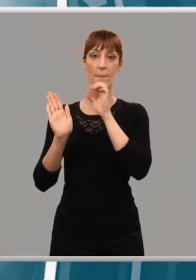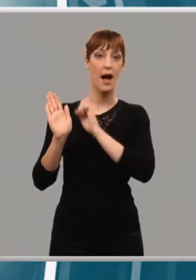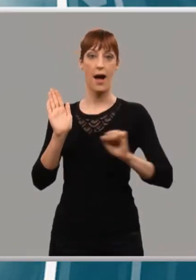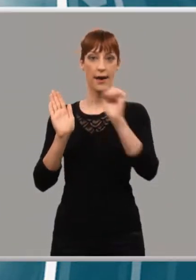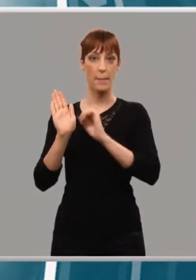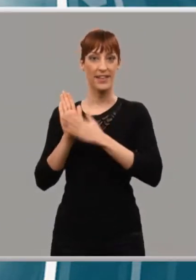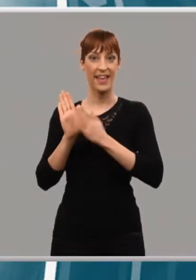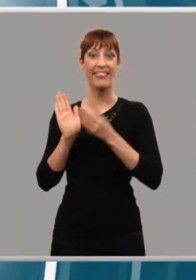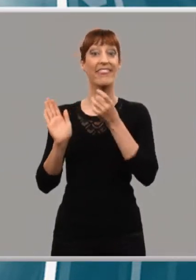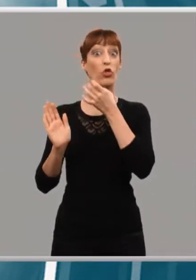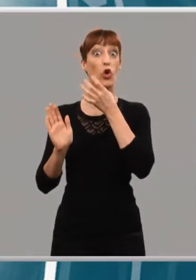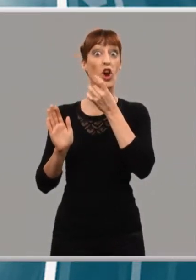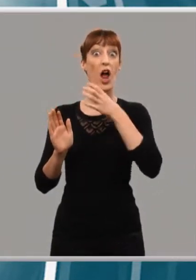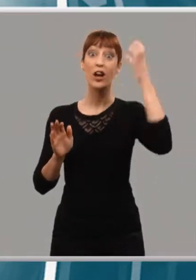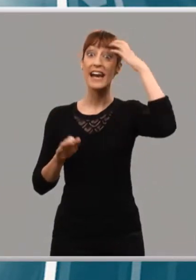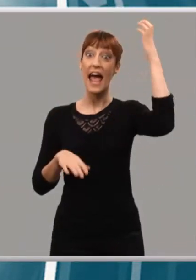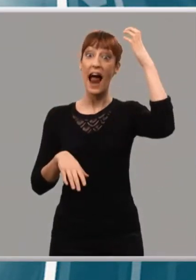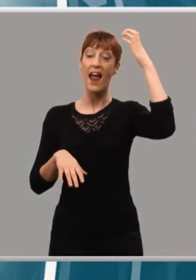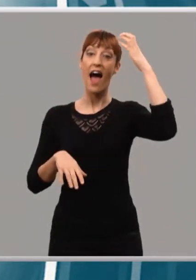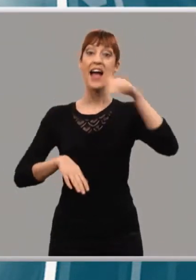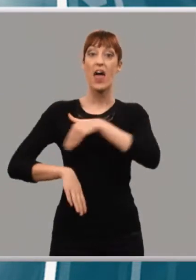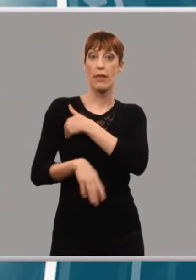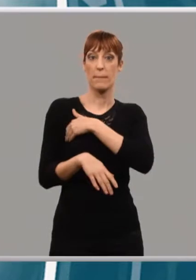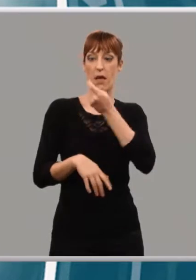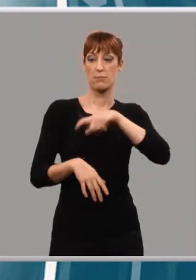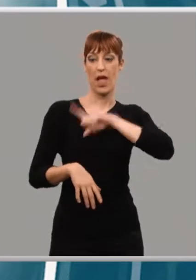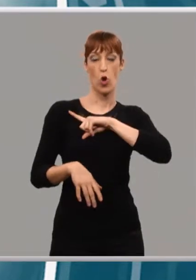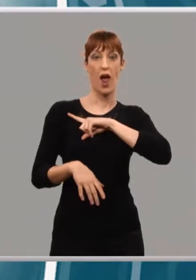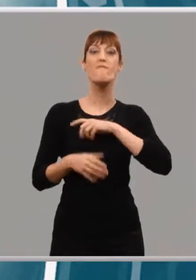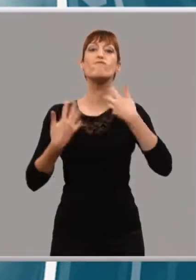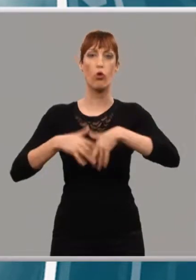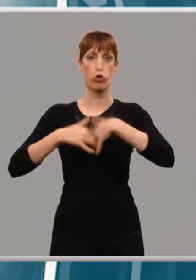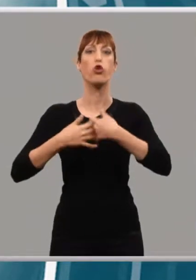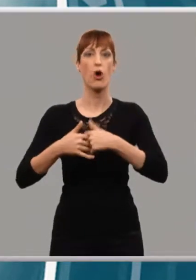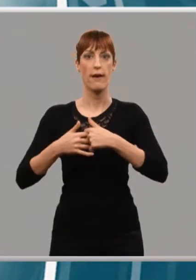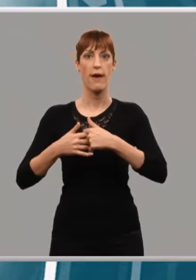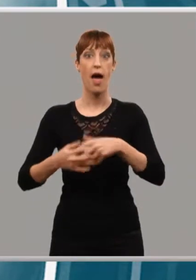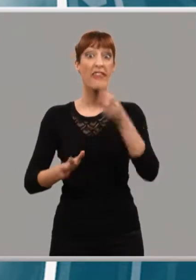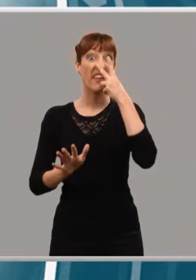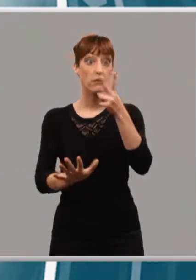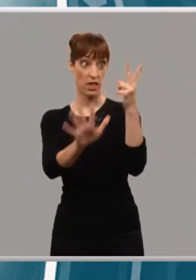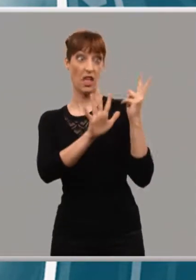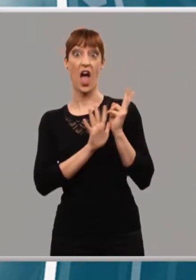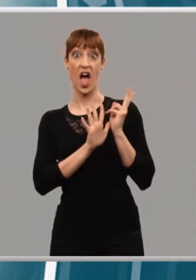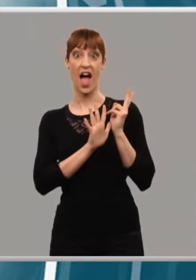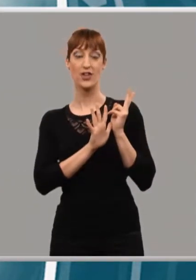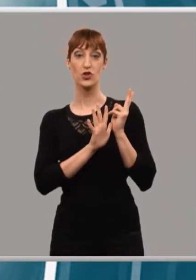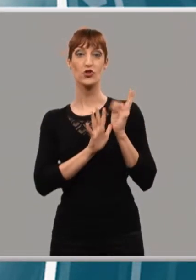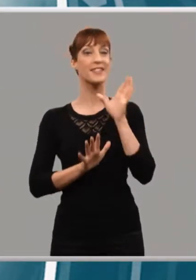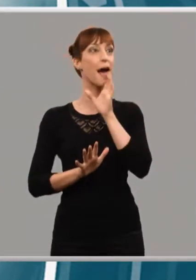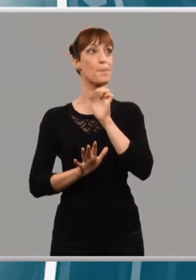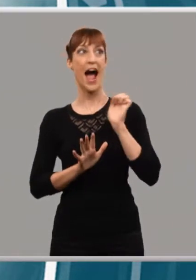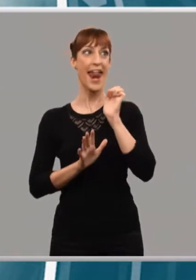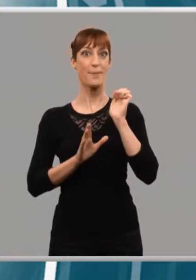Hace 135 años y funciona. Hace siete años me compré esta maravilla